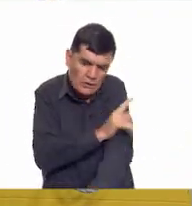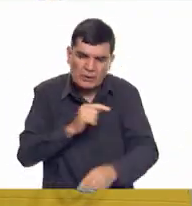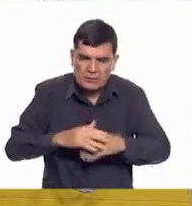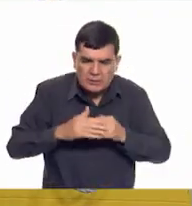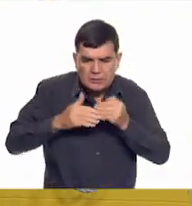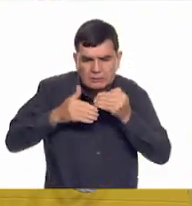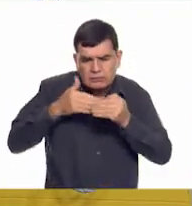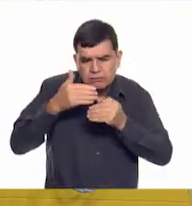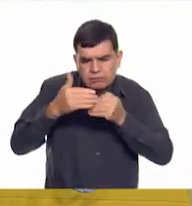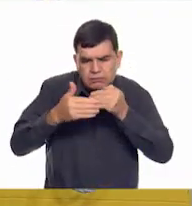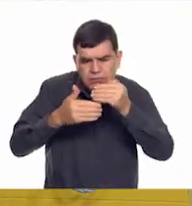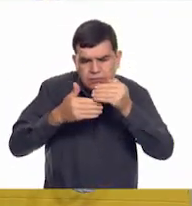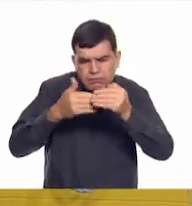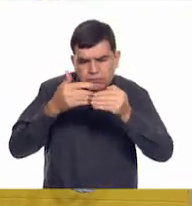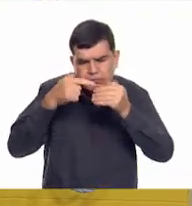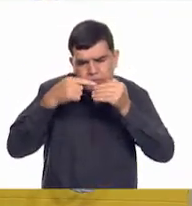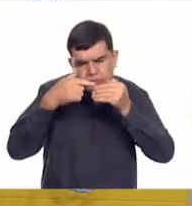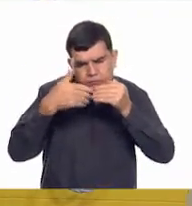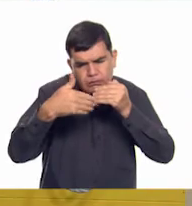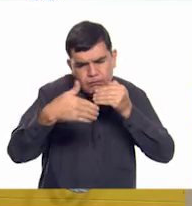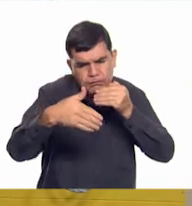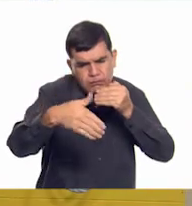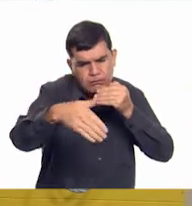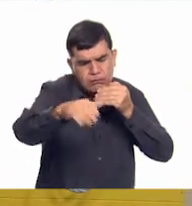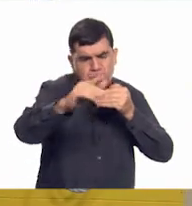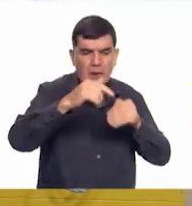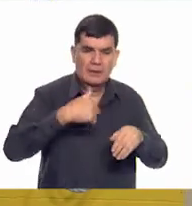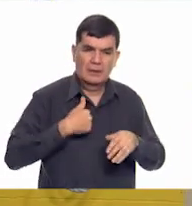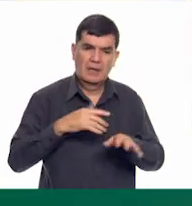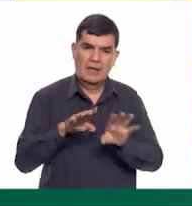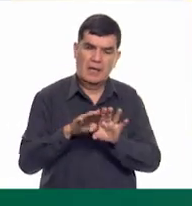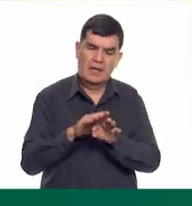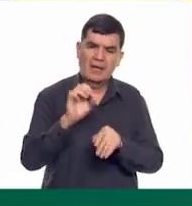prolongar con los estados de ánimo.